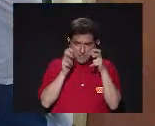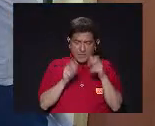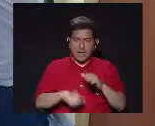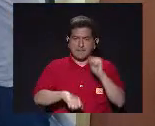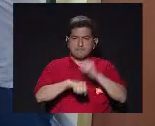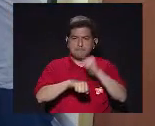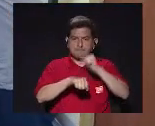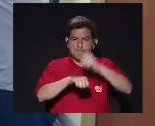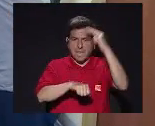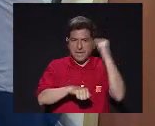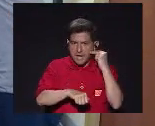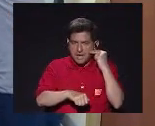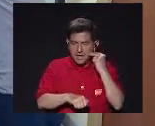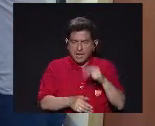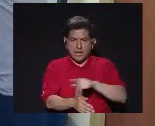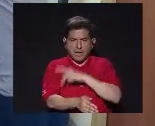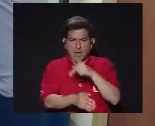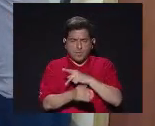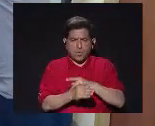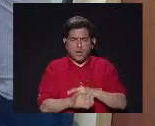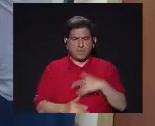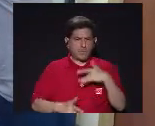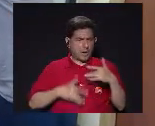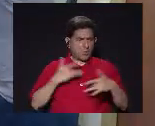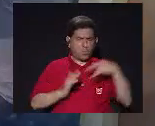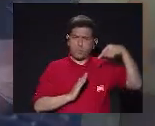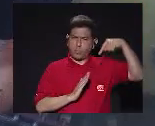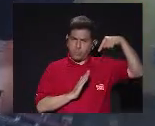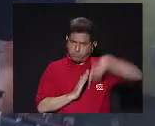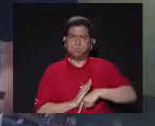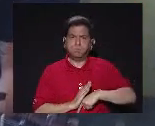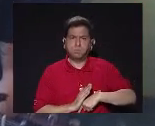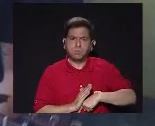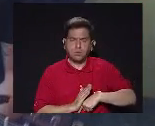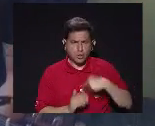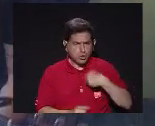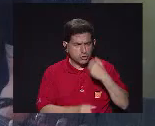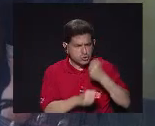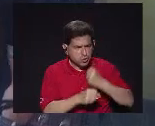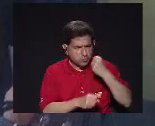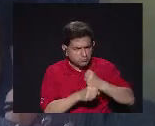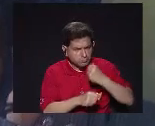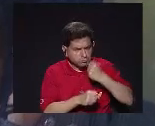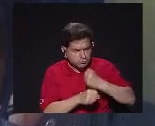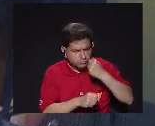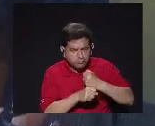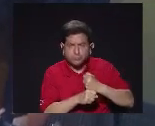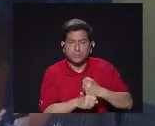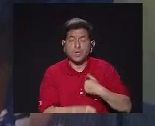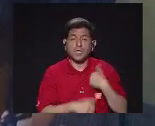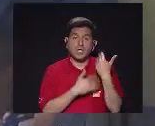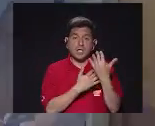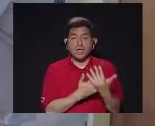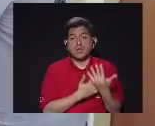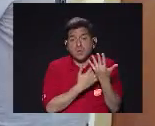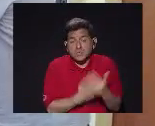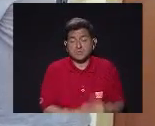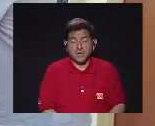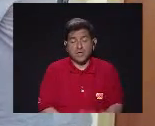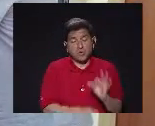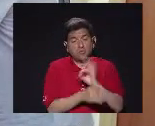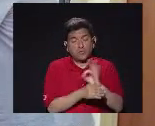Un poema muy sentido Con mucha profundidad Y me puse a trabajar en él Y espero que